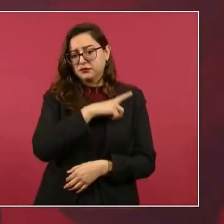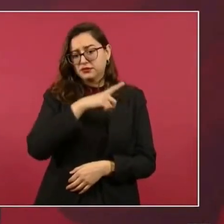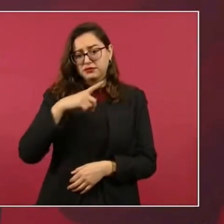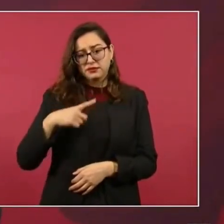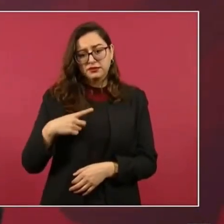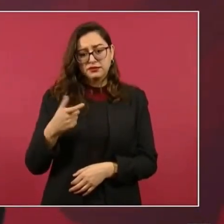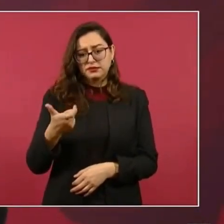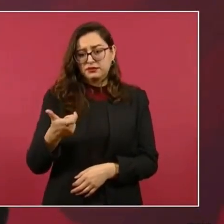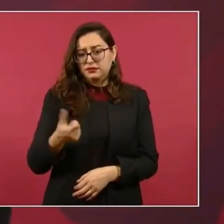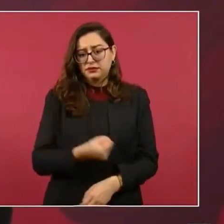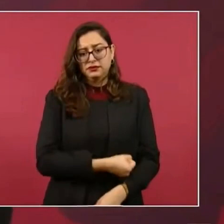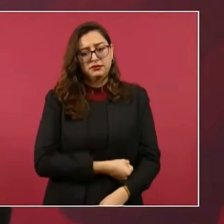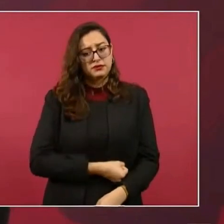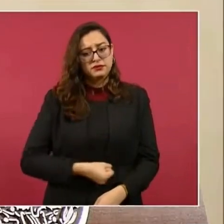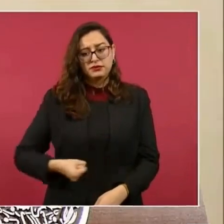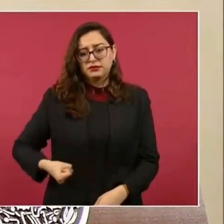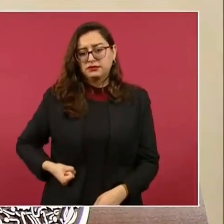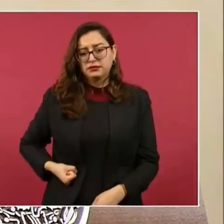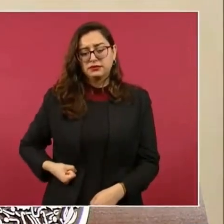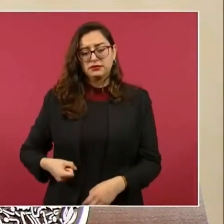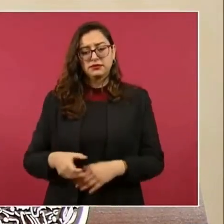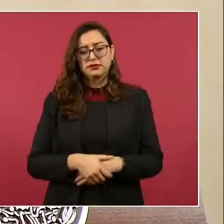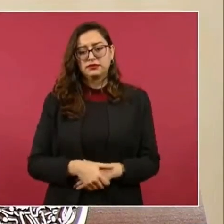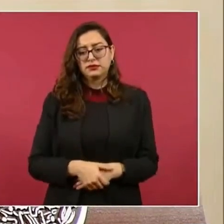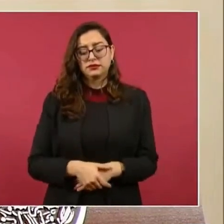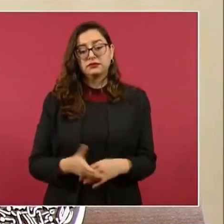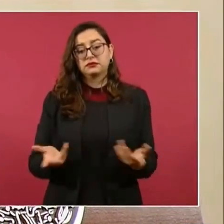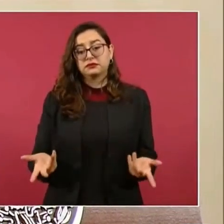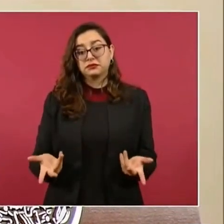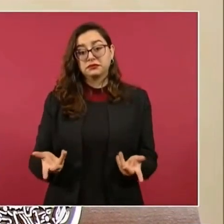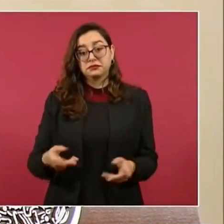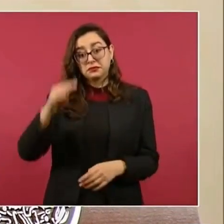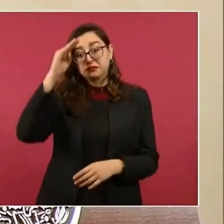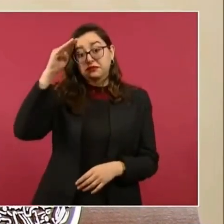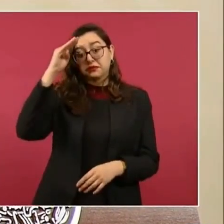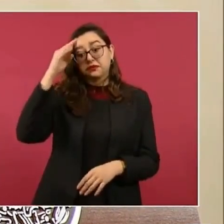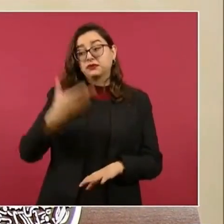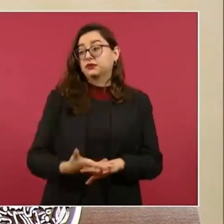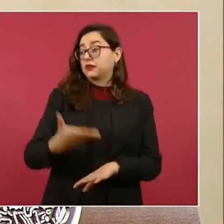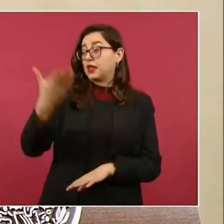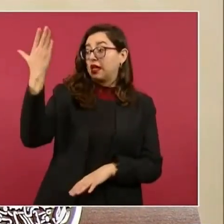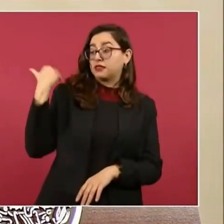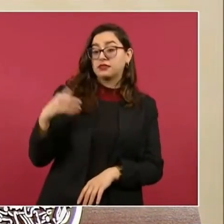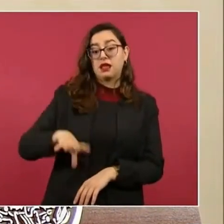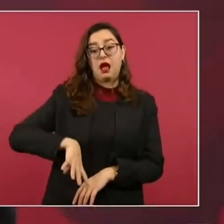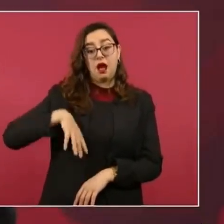O sea, yo siento que se abusó mucho.